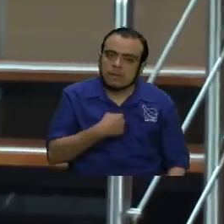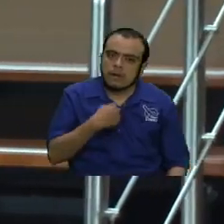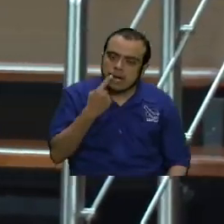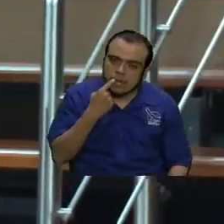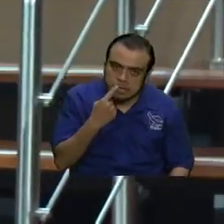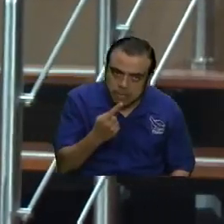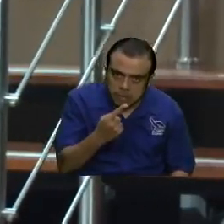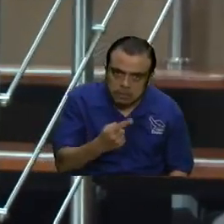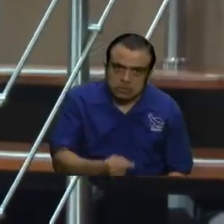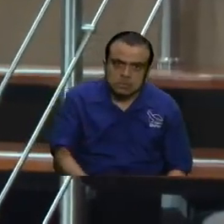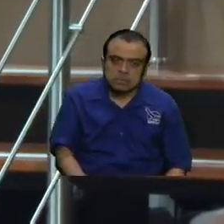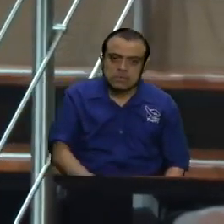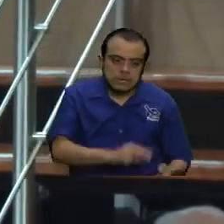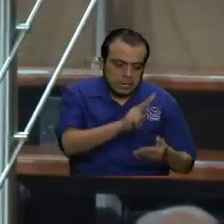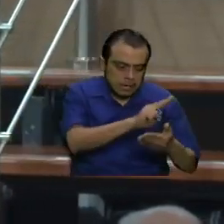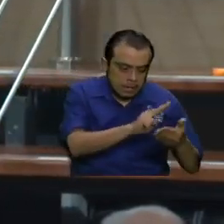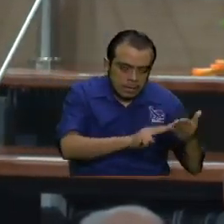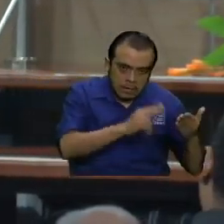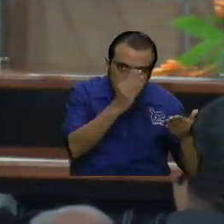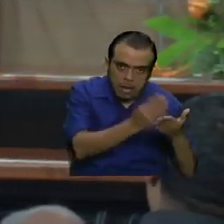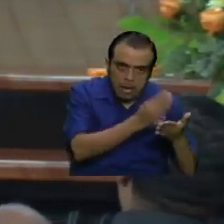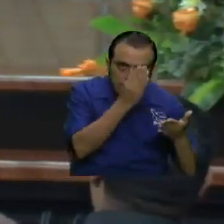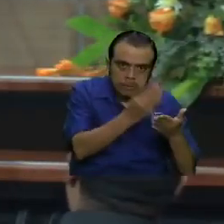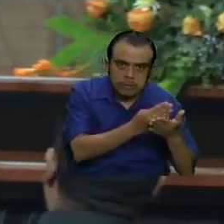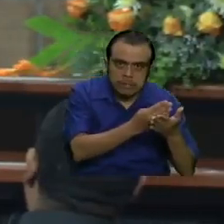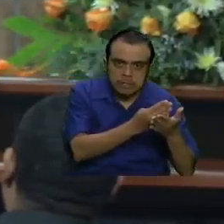diciendo, leyendo en la Biblia,